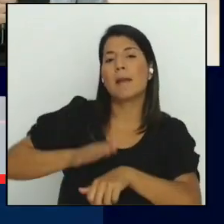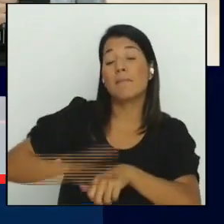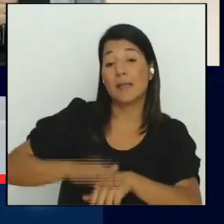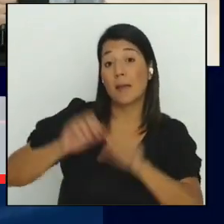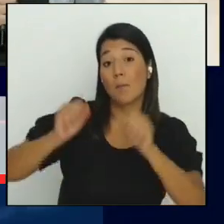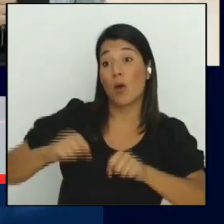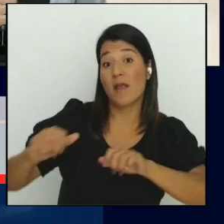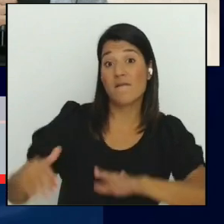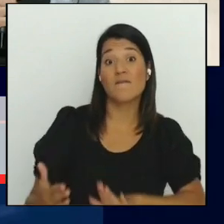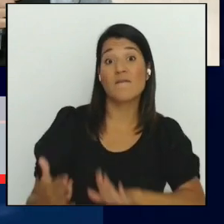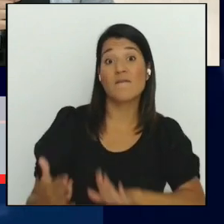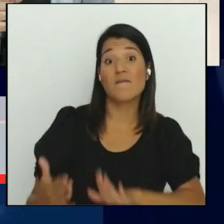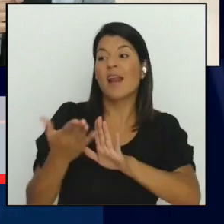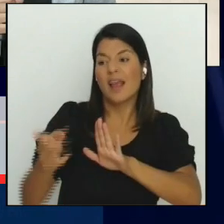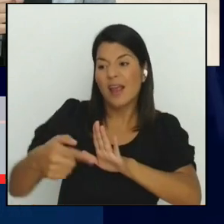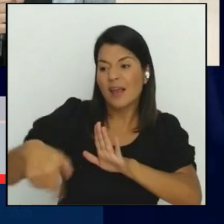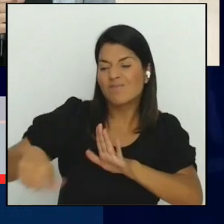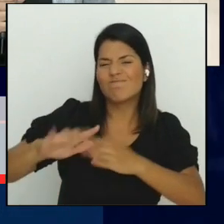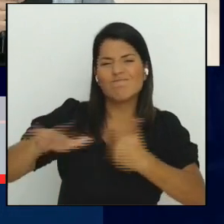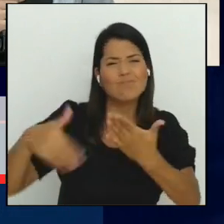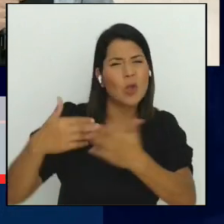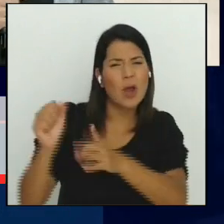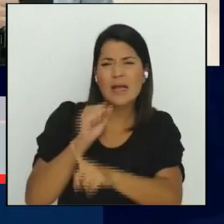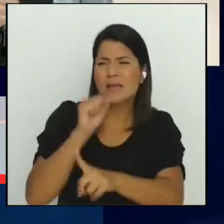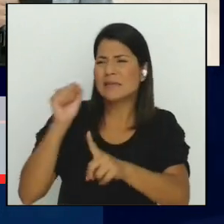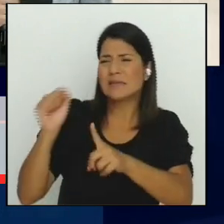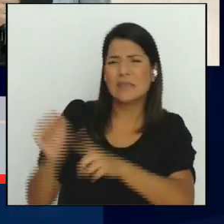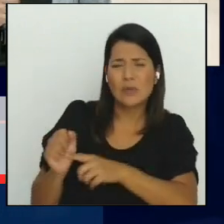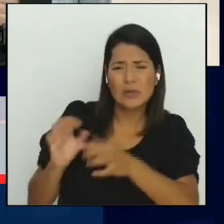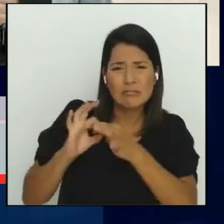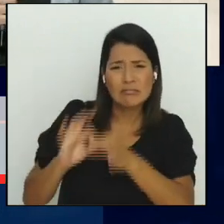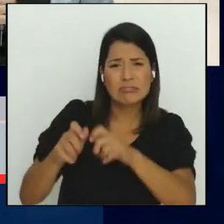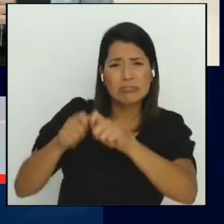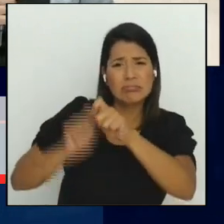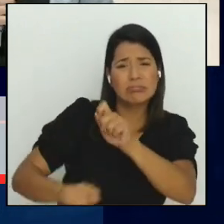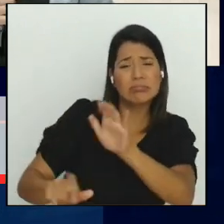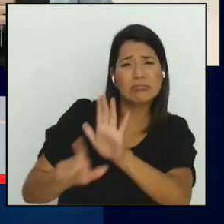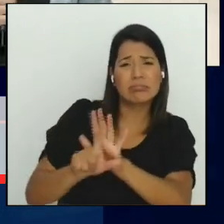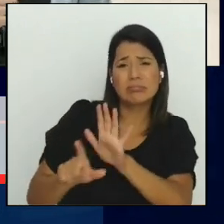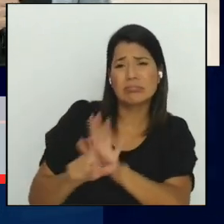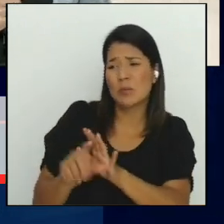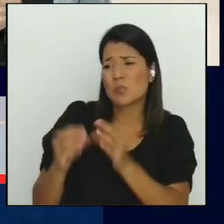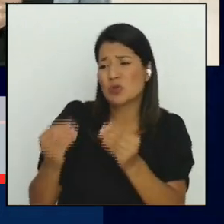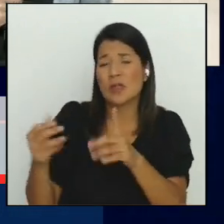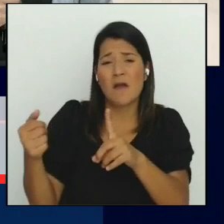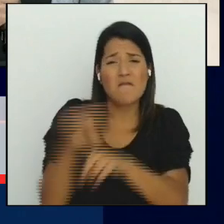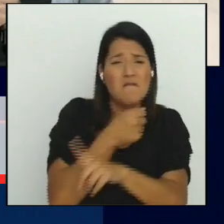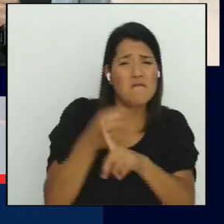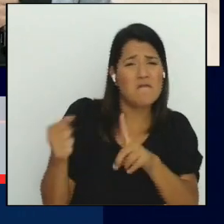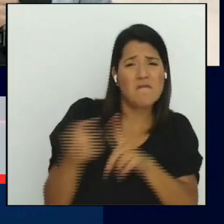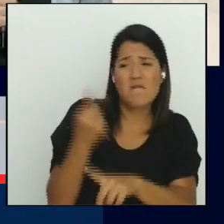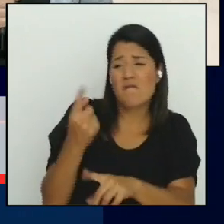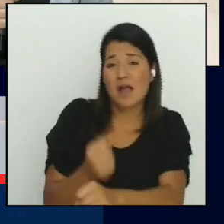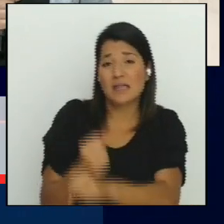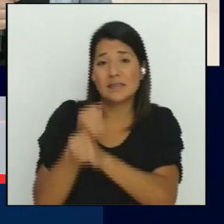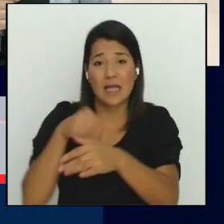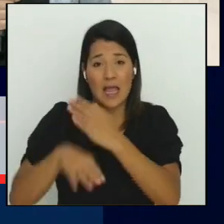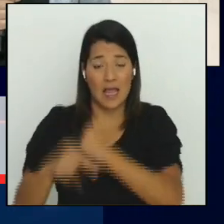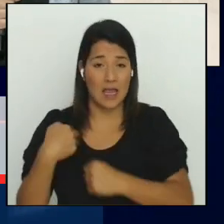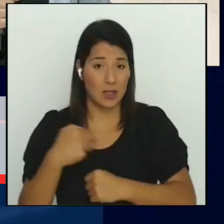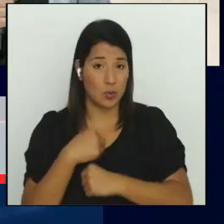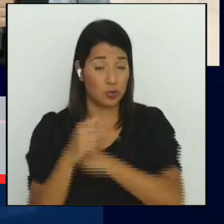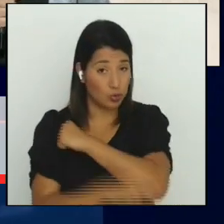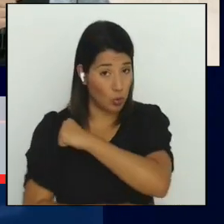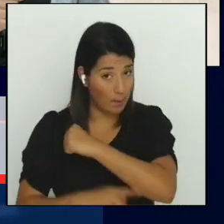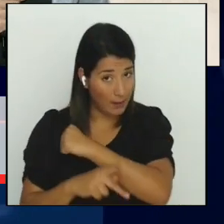crimen organizado y toda esta ola de violencia que está acechando nuestro país, principalmente en este